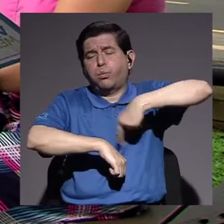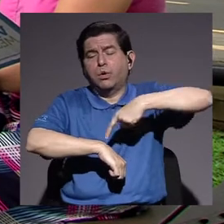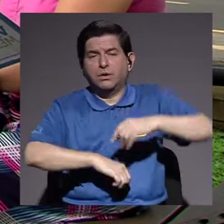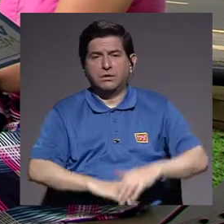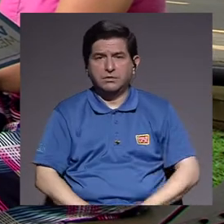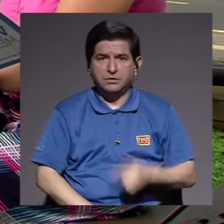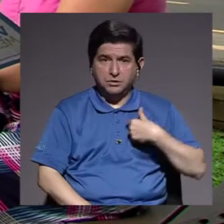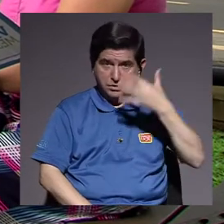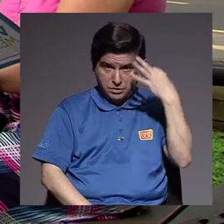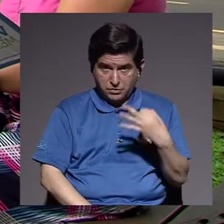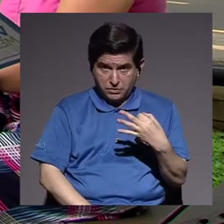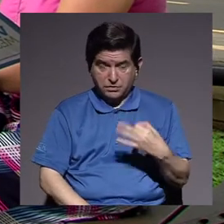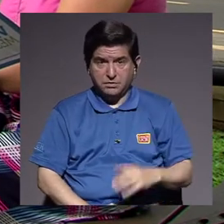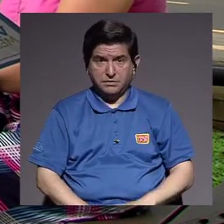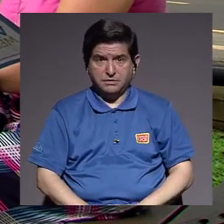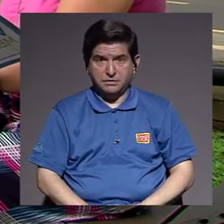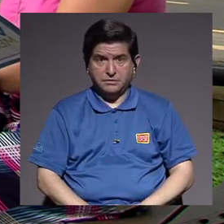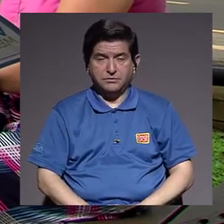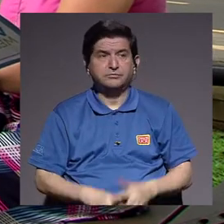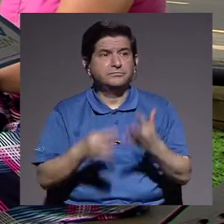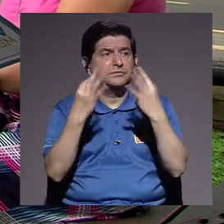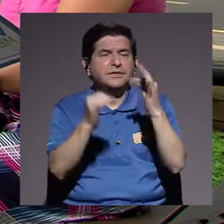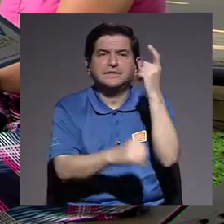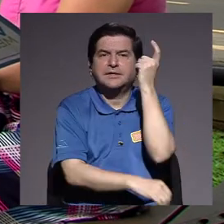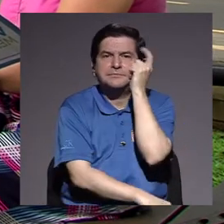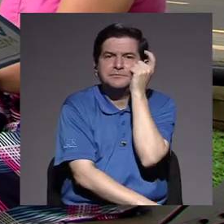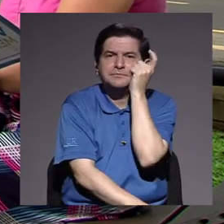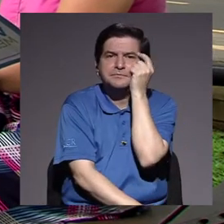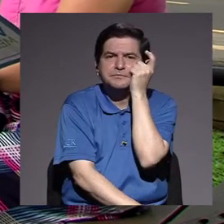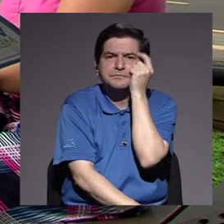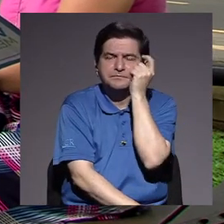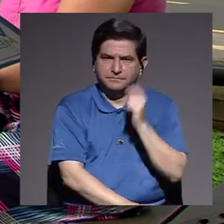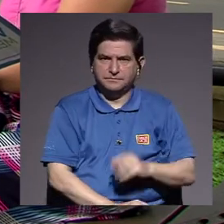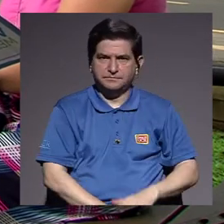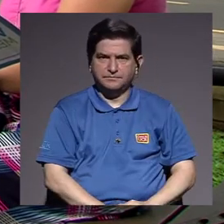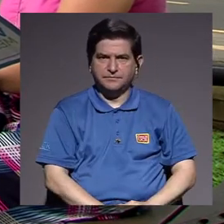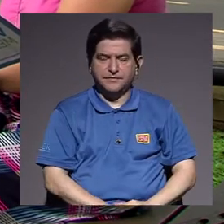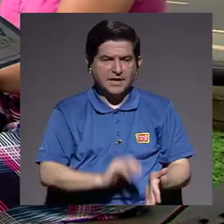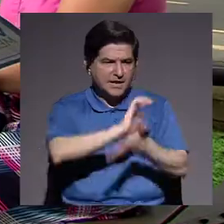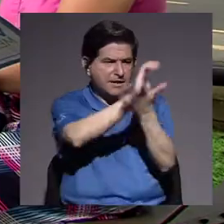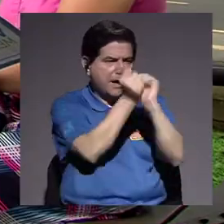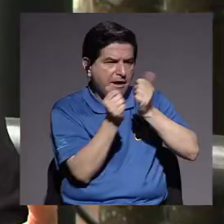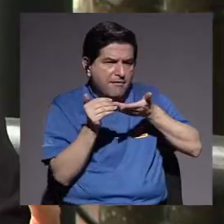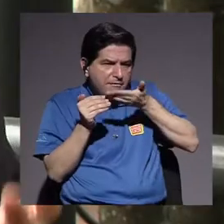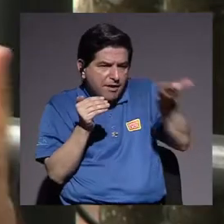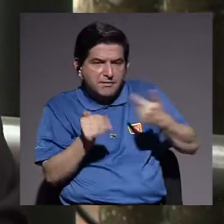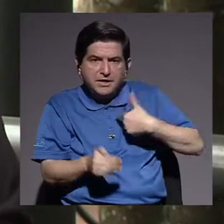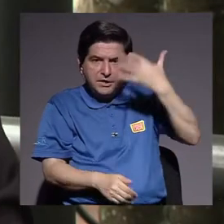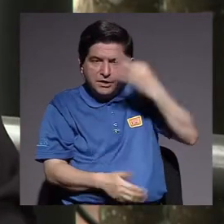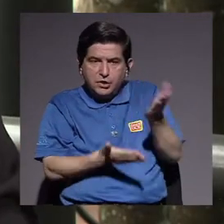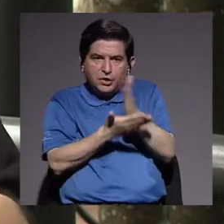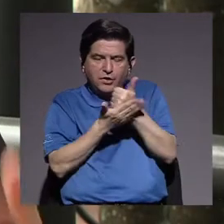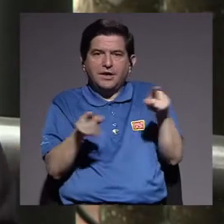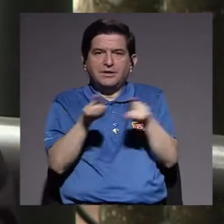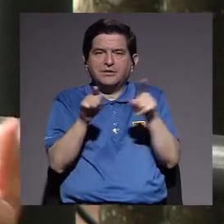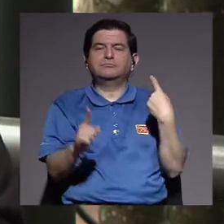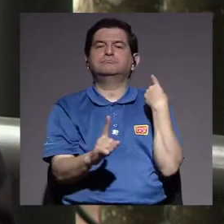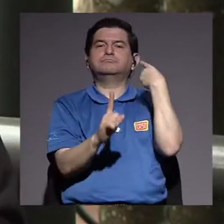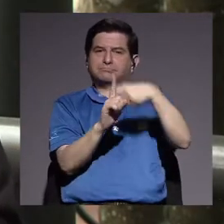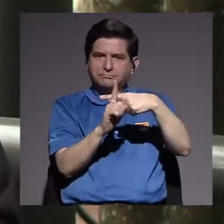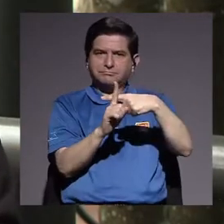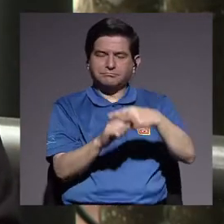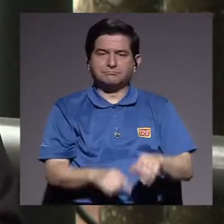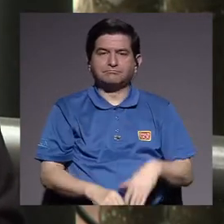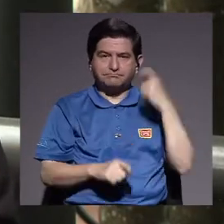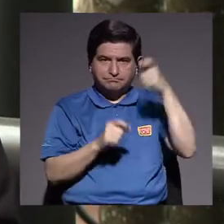Y creo que para poder ir pensando en cambiar las cosas, que yo creo que es algo que también es positivo y